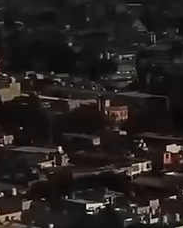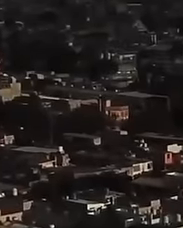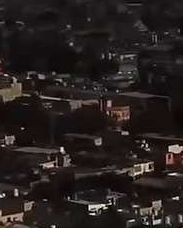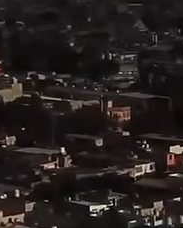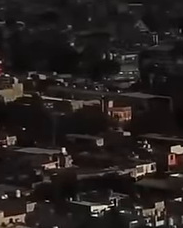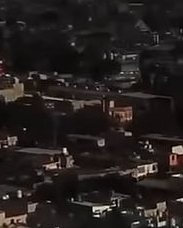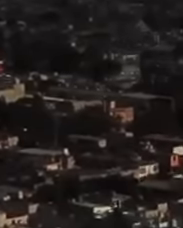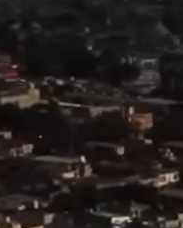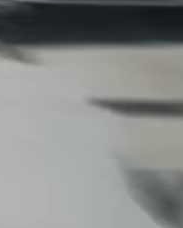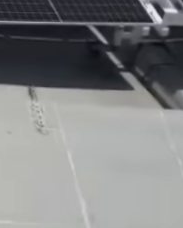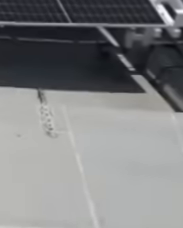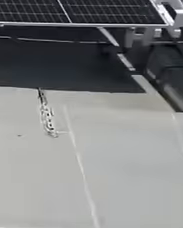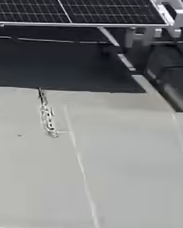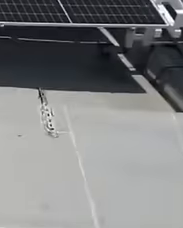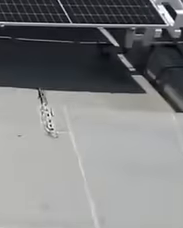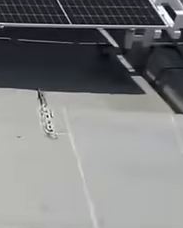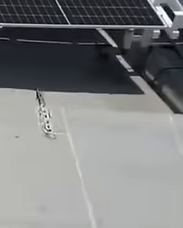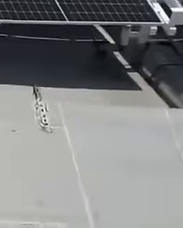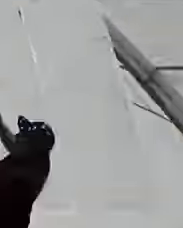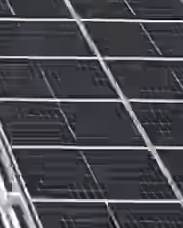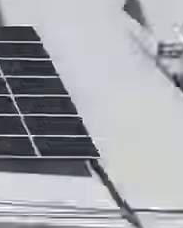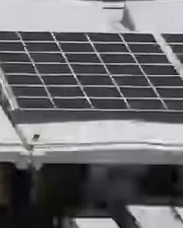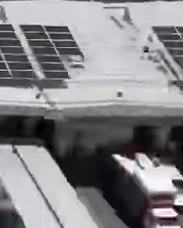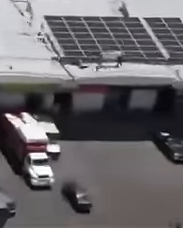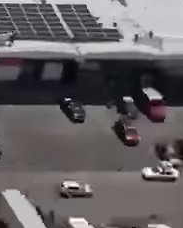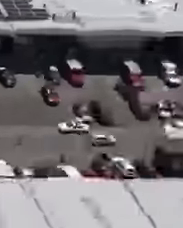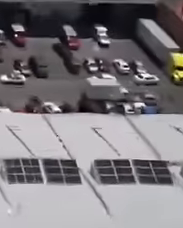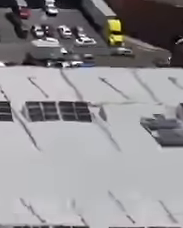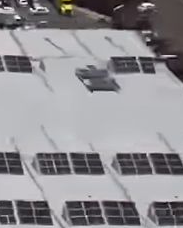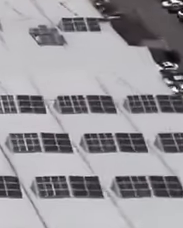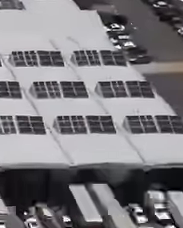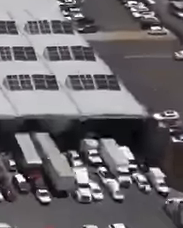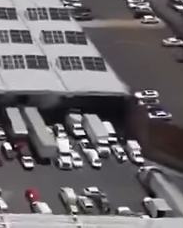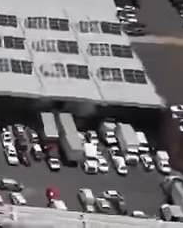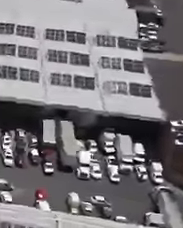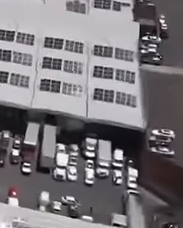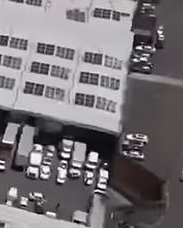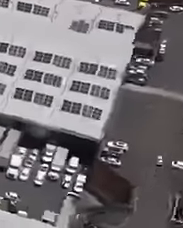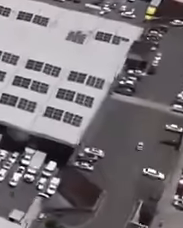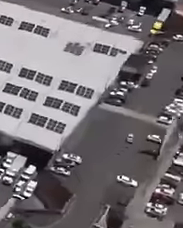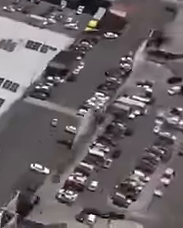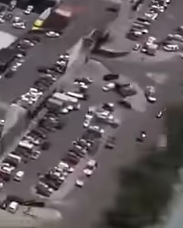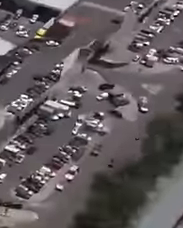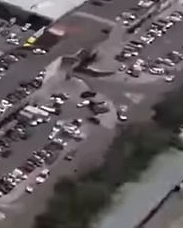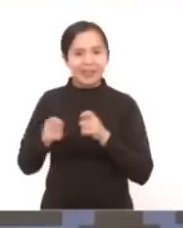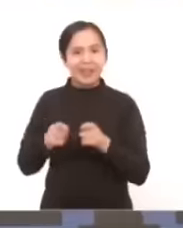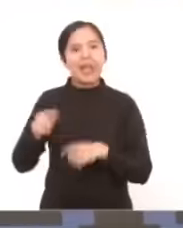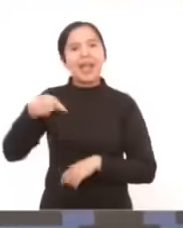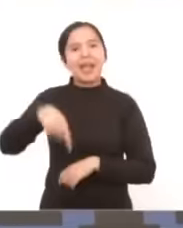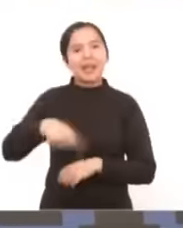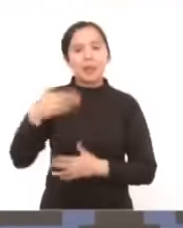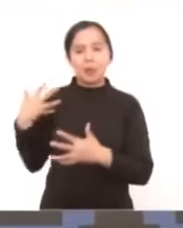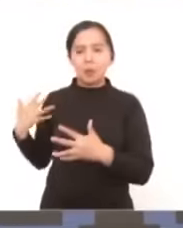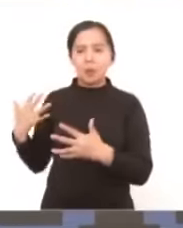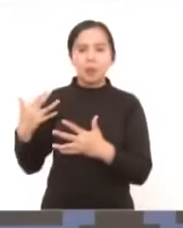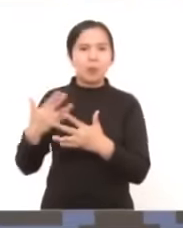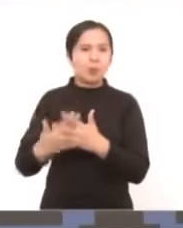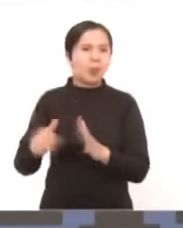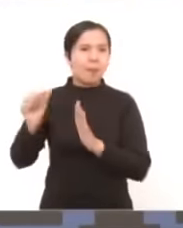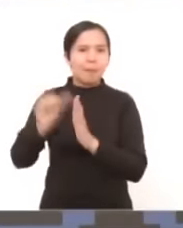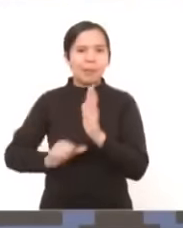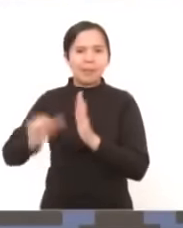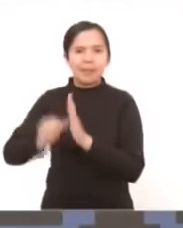insisto, de una obra, de una gran ingeniera, que fue la que dirigió desde estos hechos durante los meses necesarios